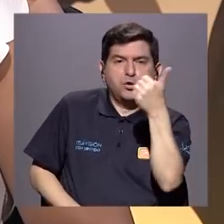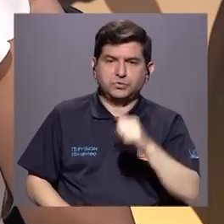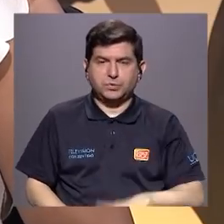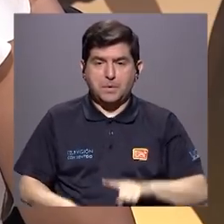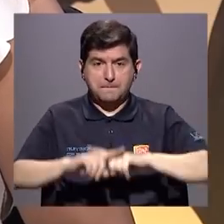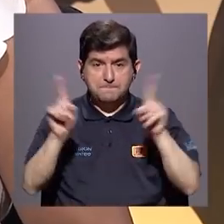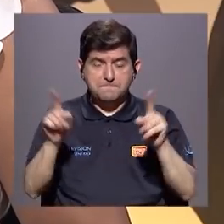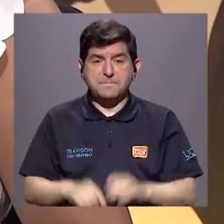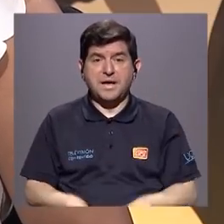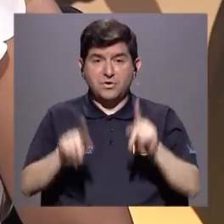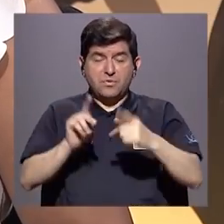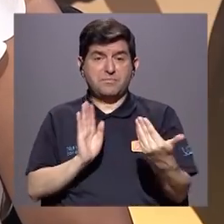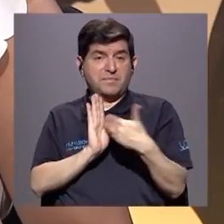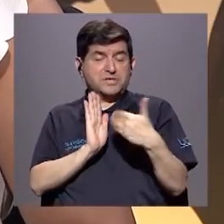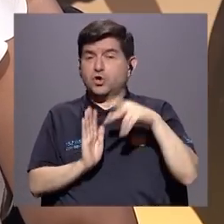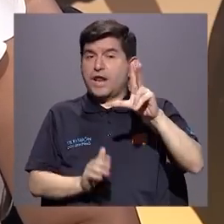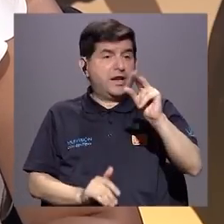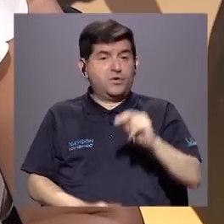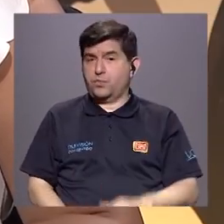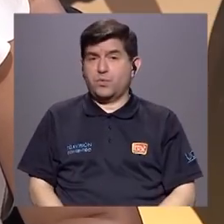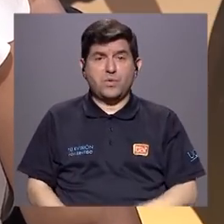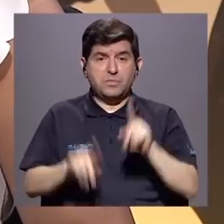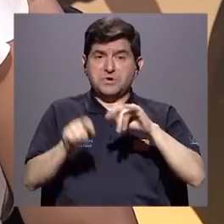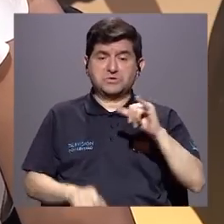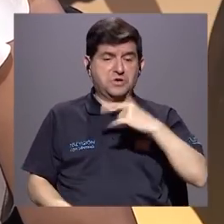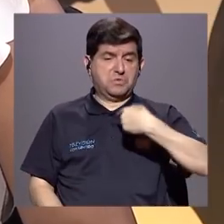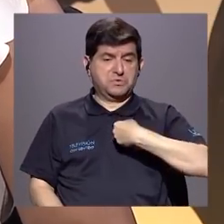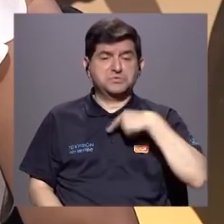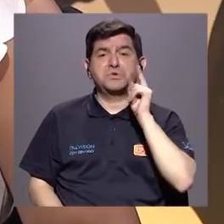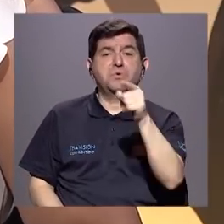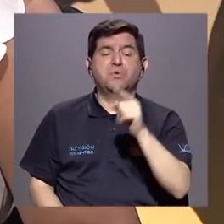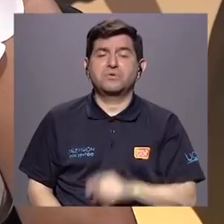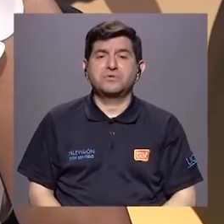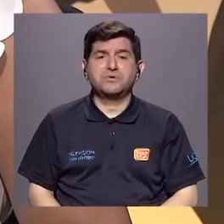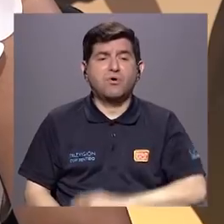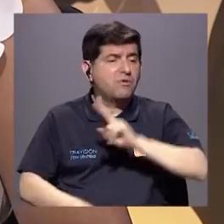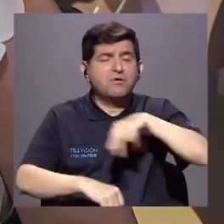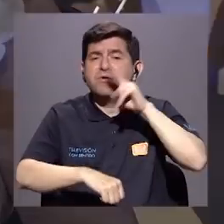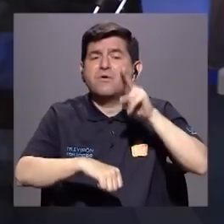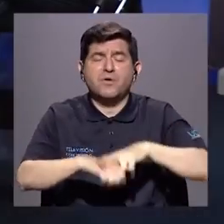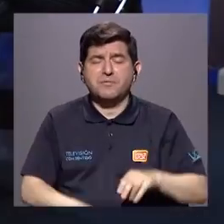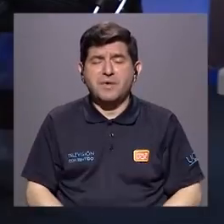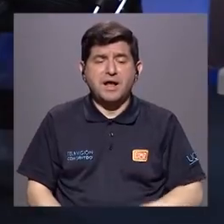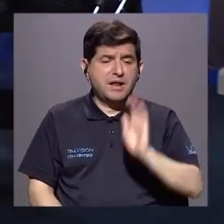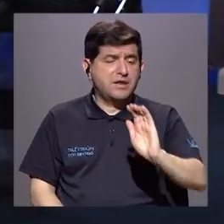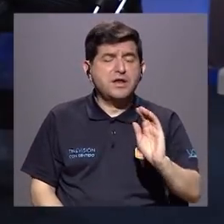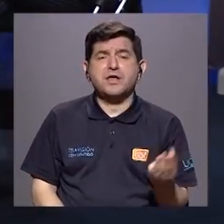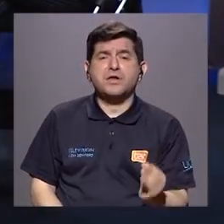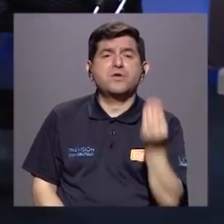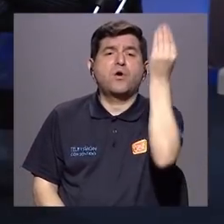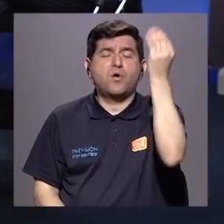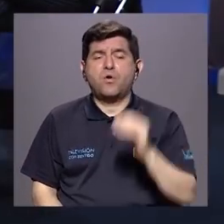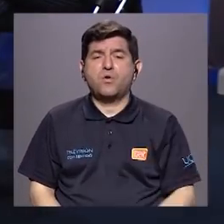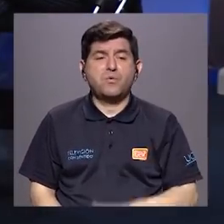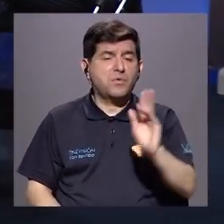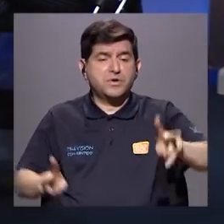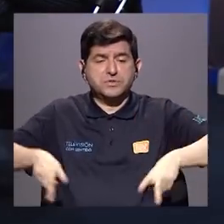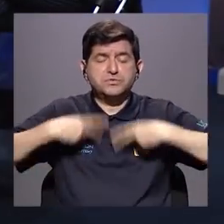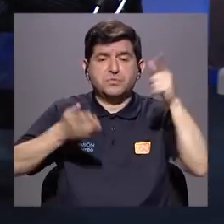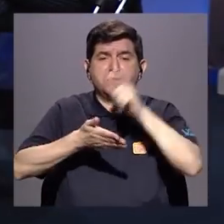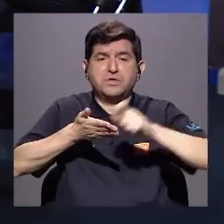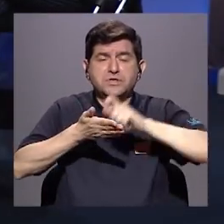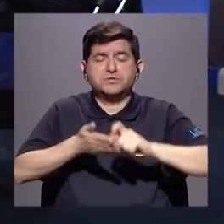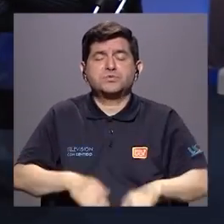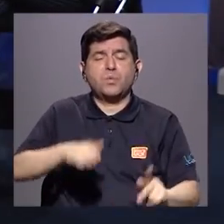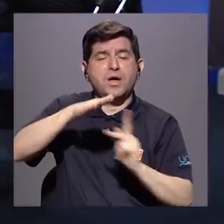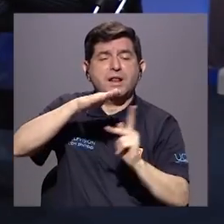otro, pero quien lo sufre no. Quien lo sufre es una persona como usted y como yo, común y corriente, un niño o niña adolescente que está haciendo su vida en